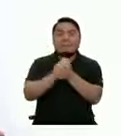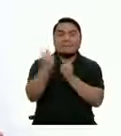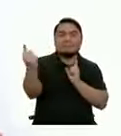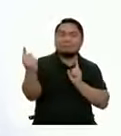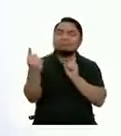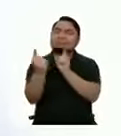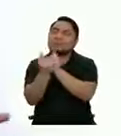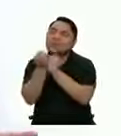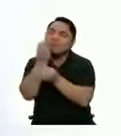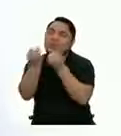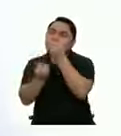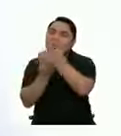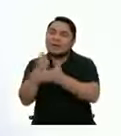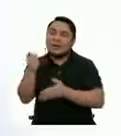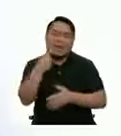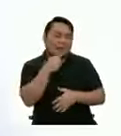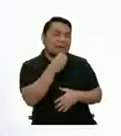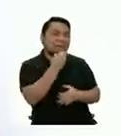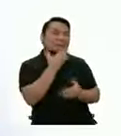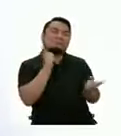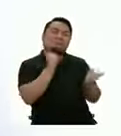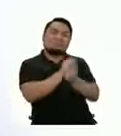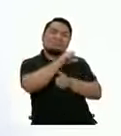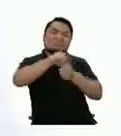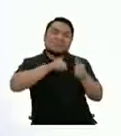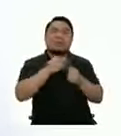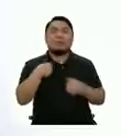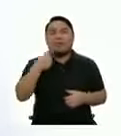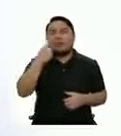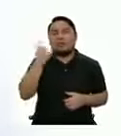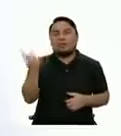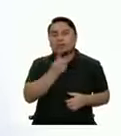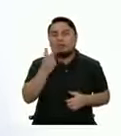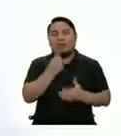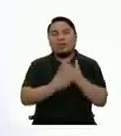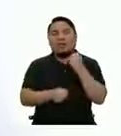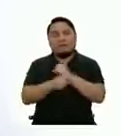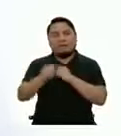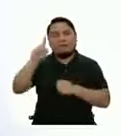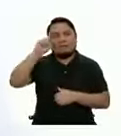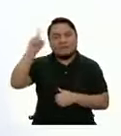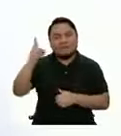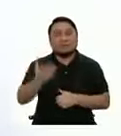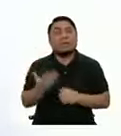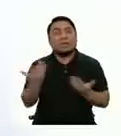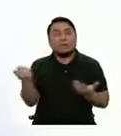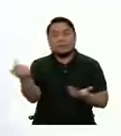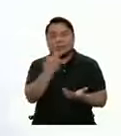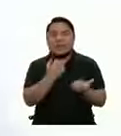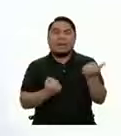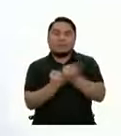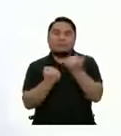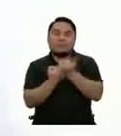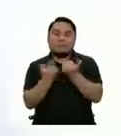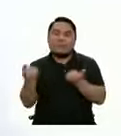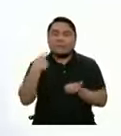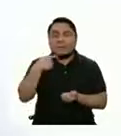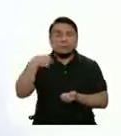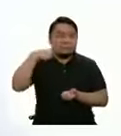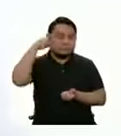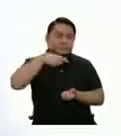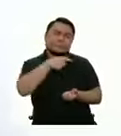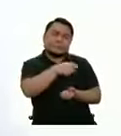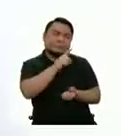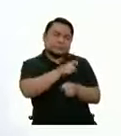No nos etiquetan socialmente Porque conocen a la persona Son nuestros puntos de apoyo Y nos dicen aquello que